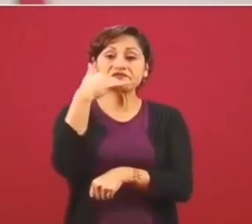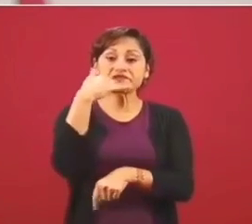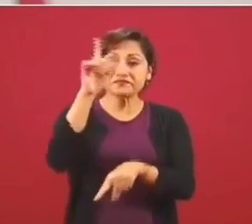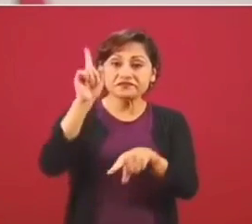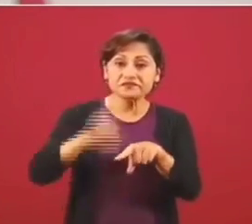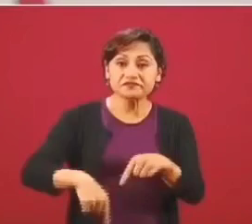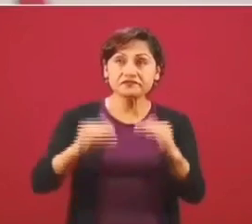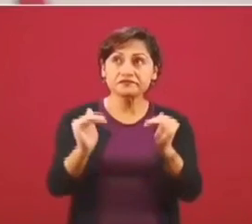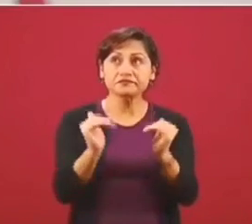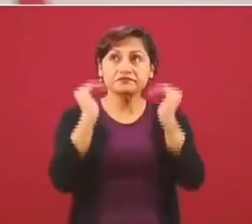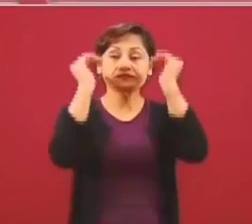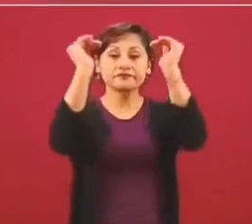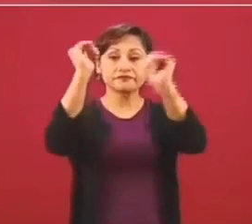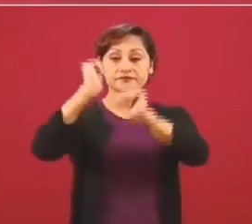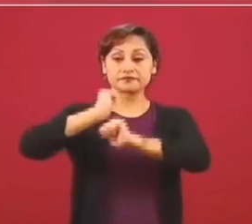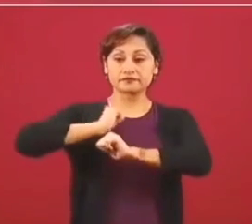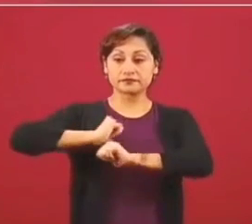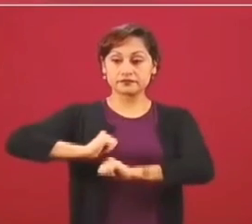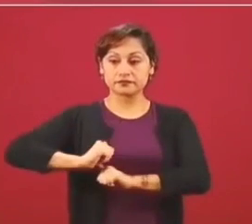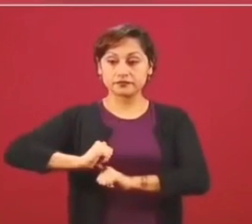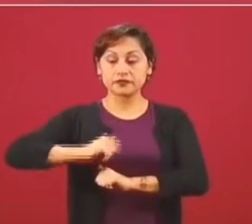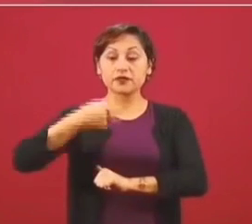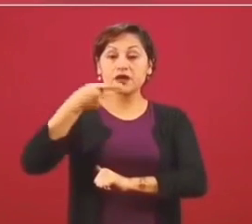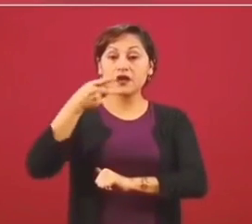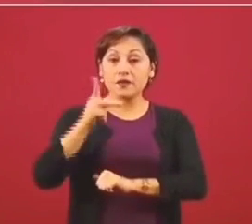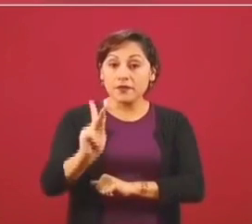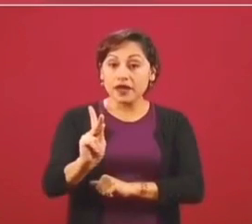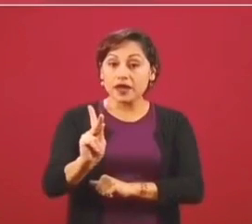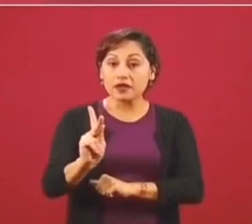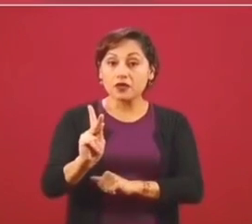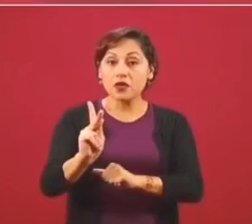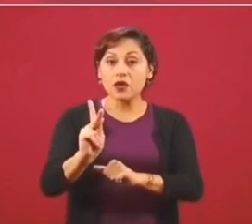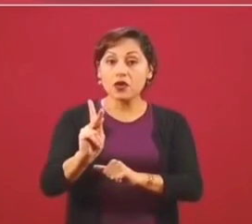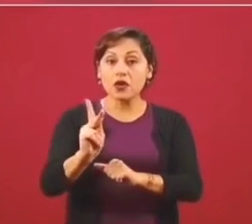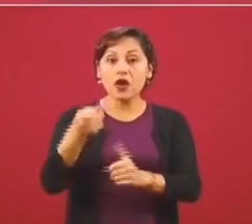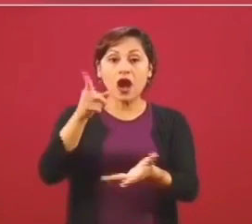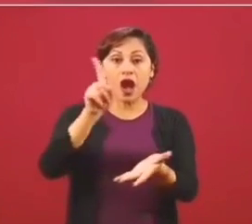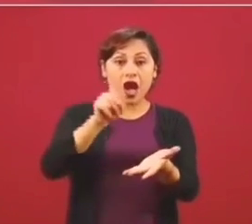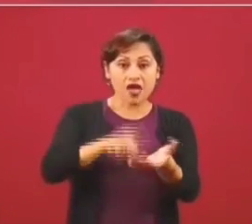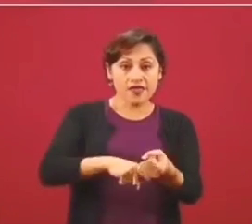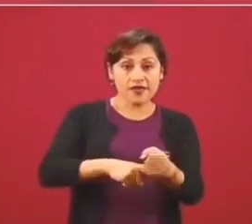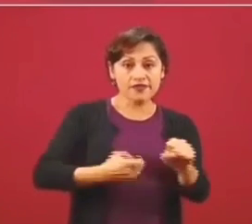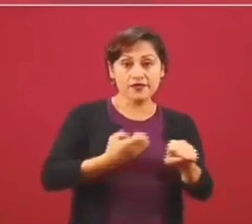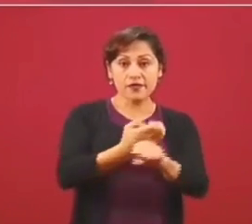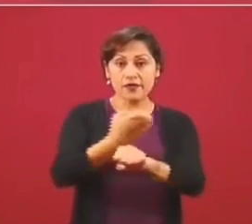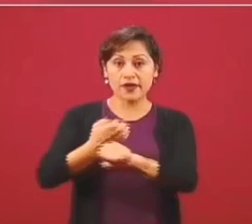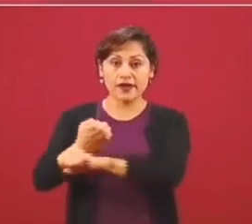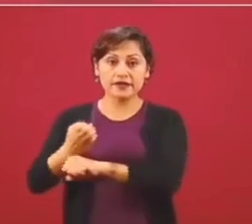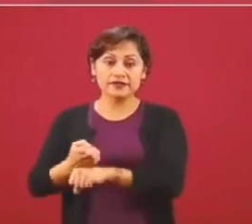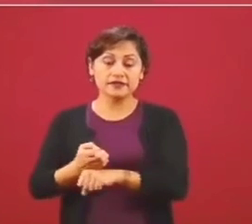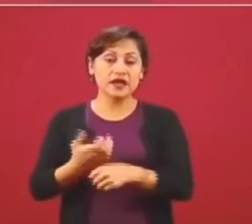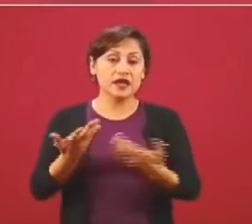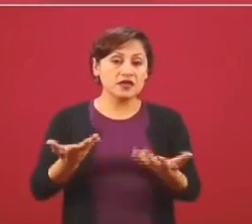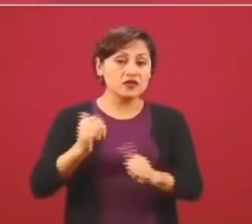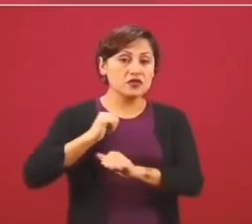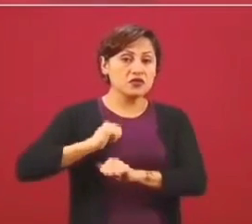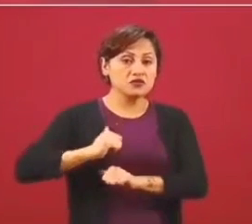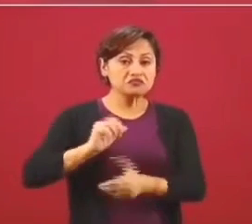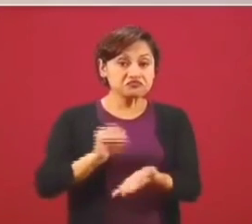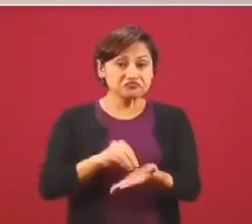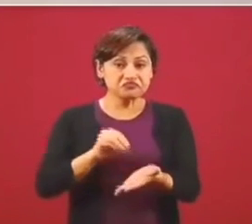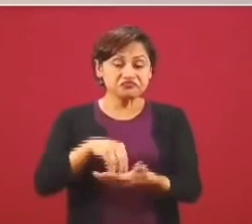corrupción arriba y sigue quedando en autoridades intermedias,